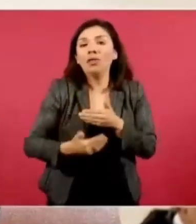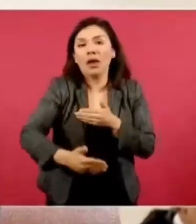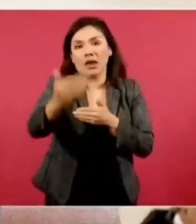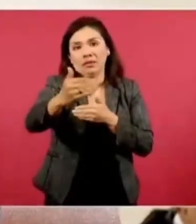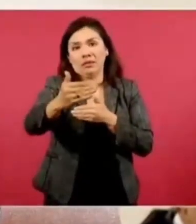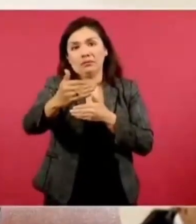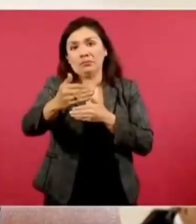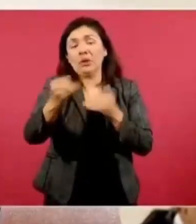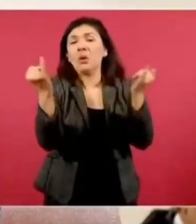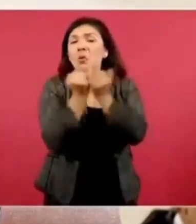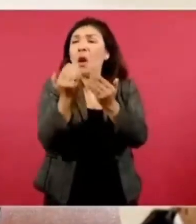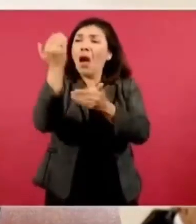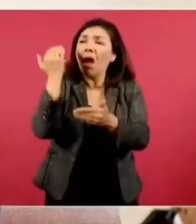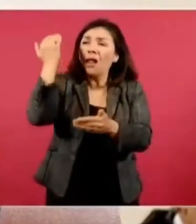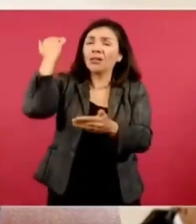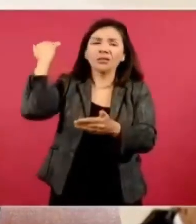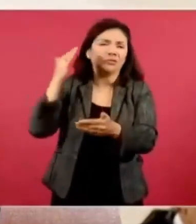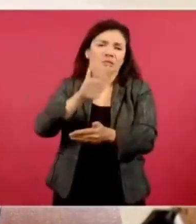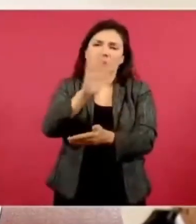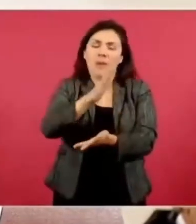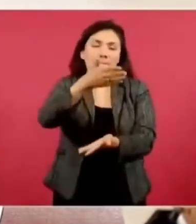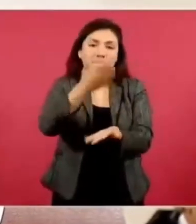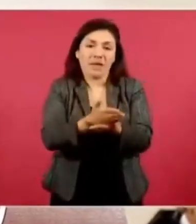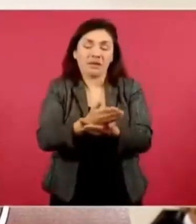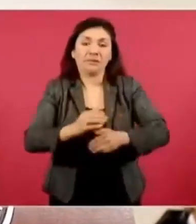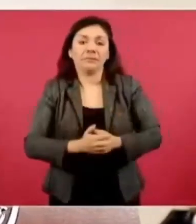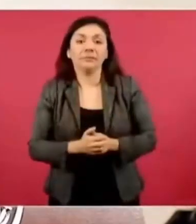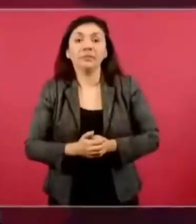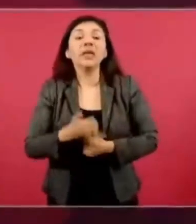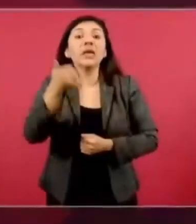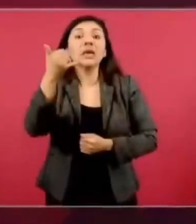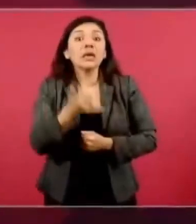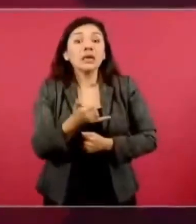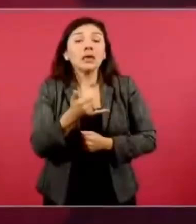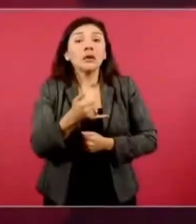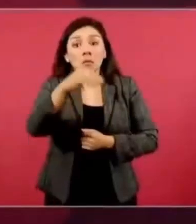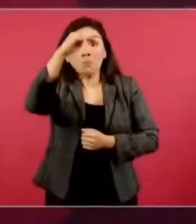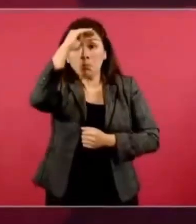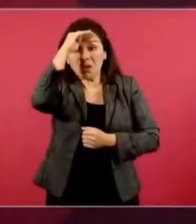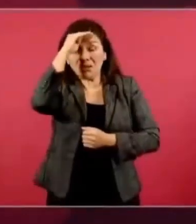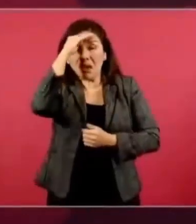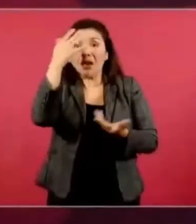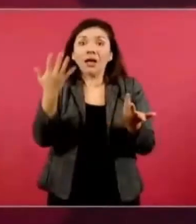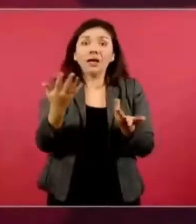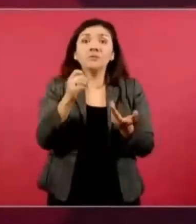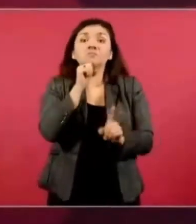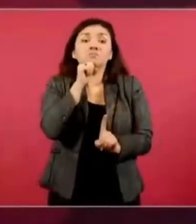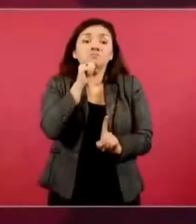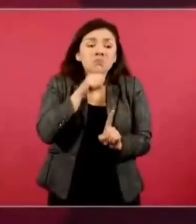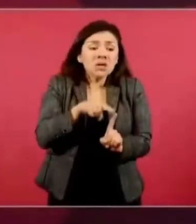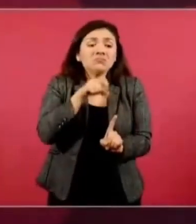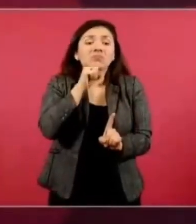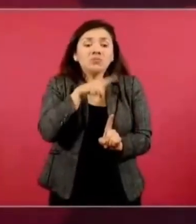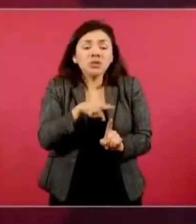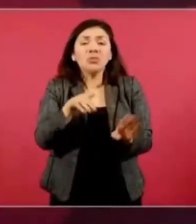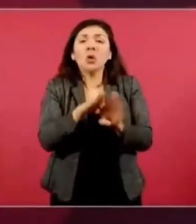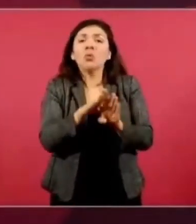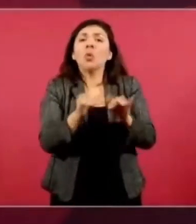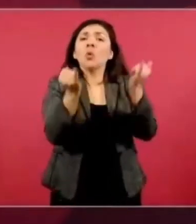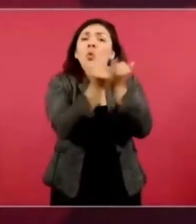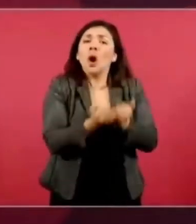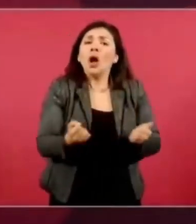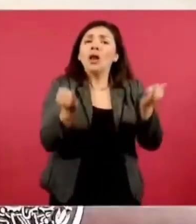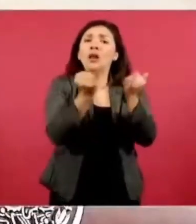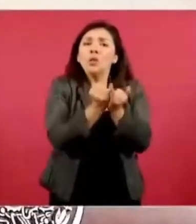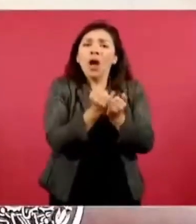Y también no nos detengamos, porque